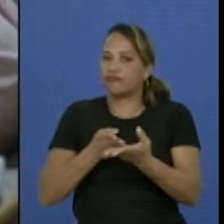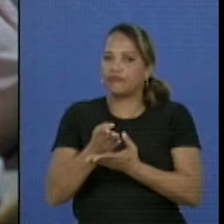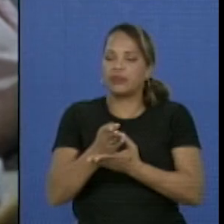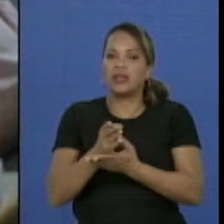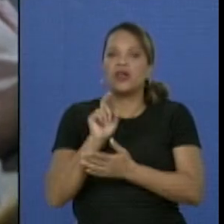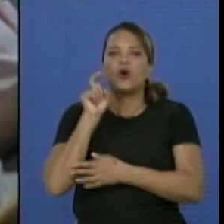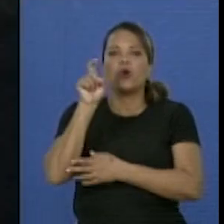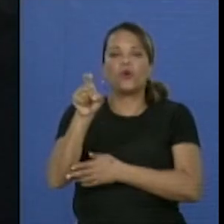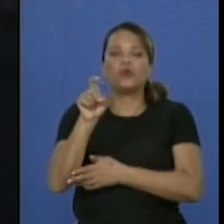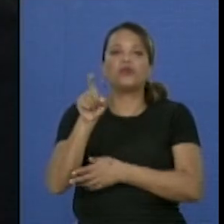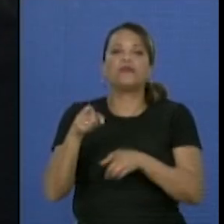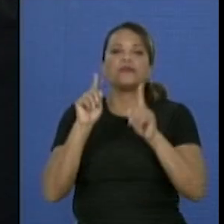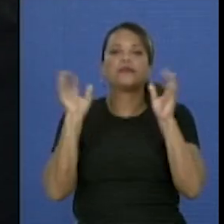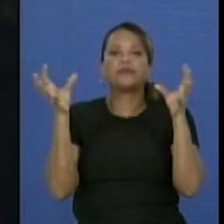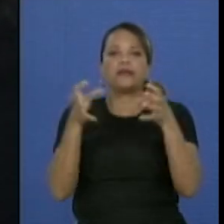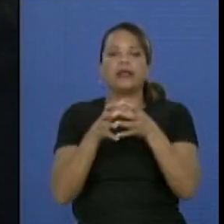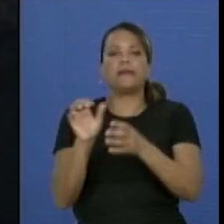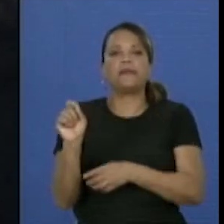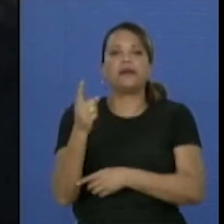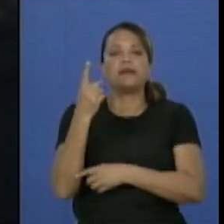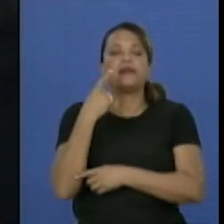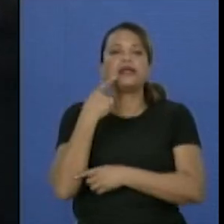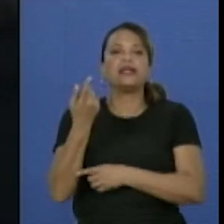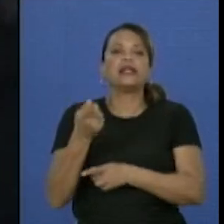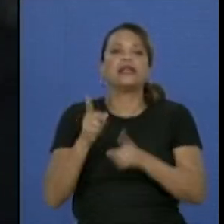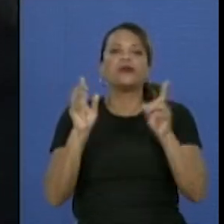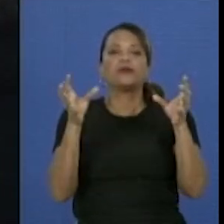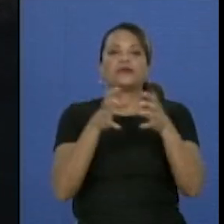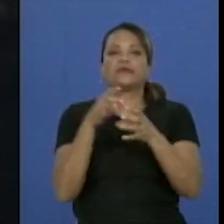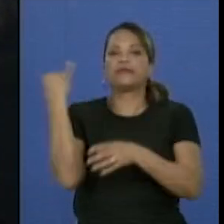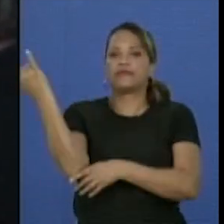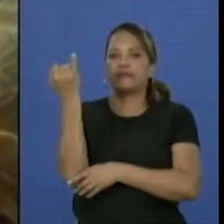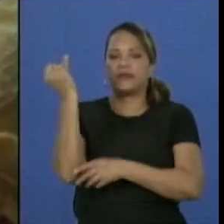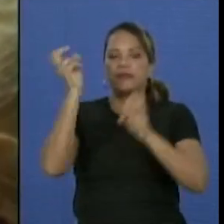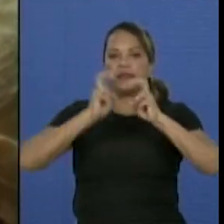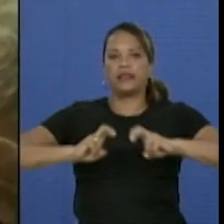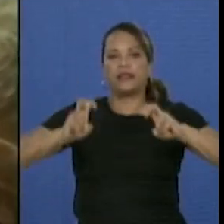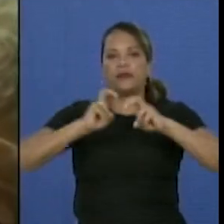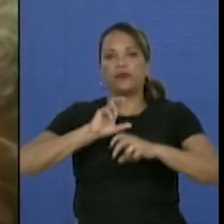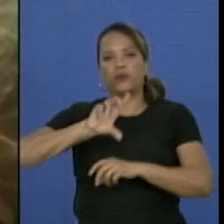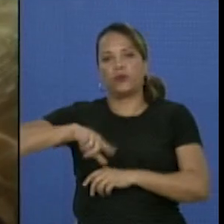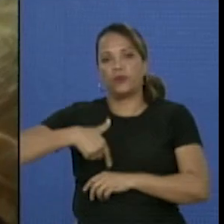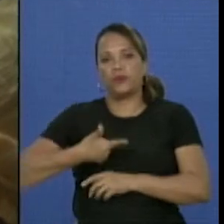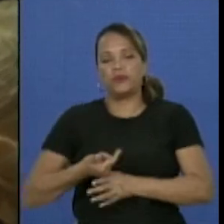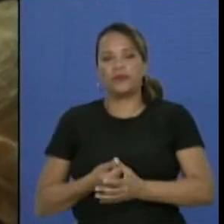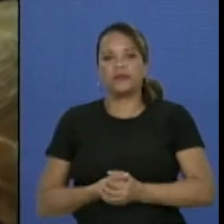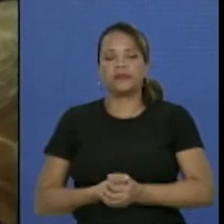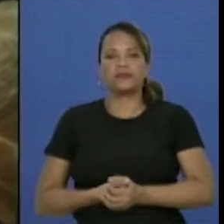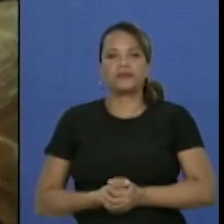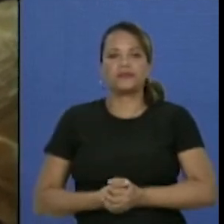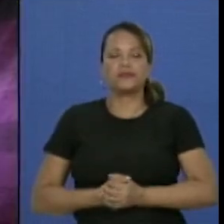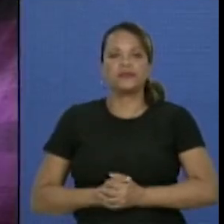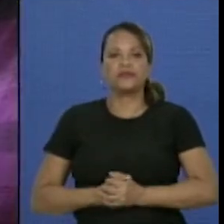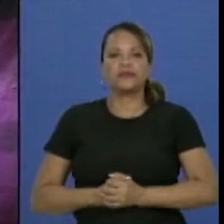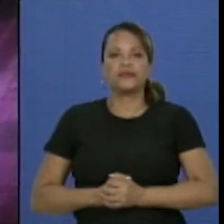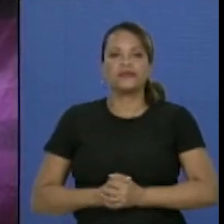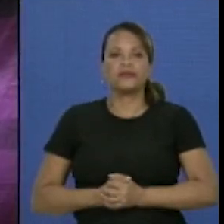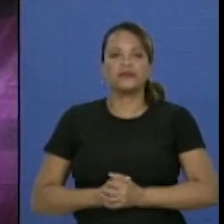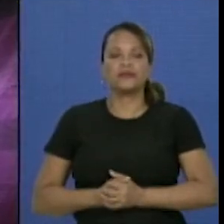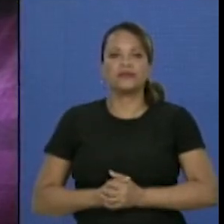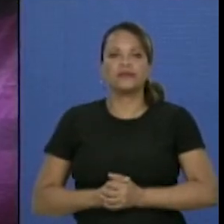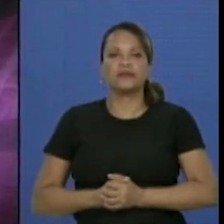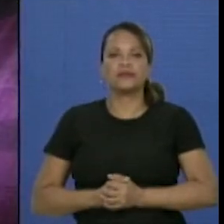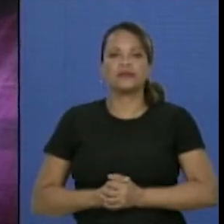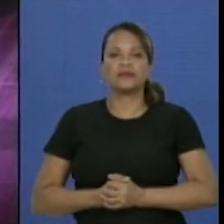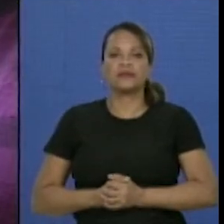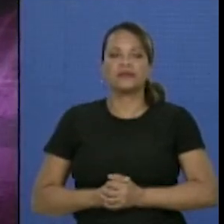con la última sesión del primer simposio internacional de investigación cultural. El camarógrafo Andrés Beseiros e